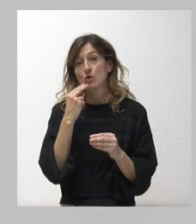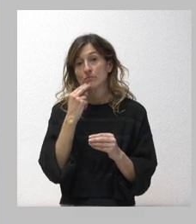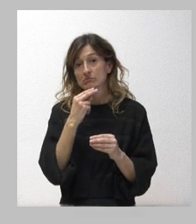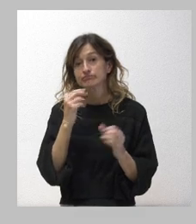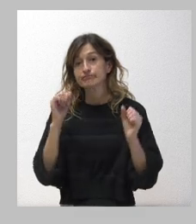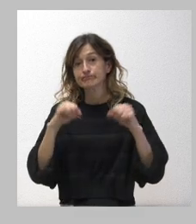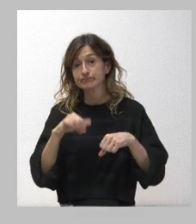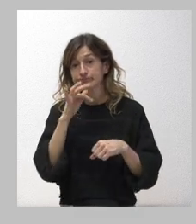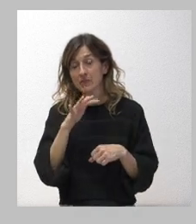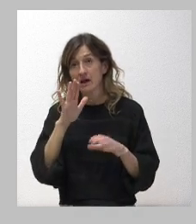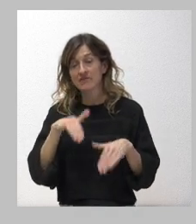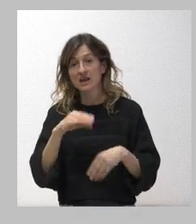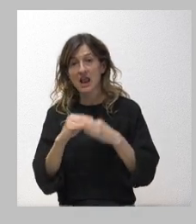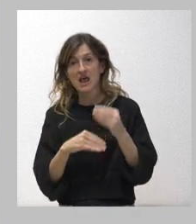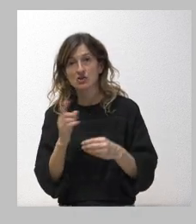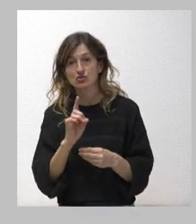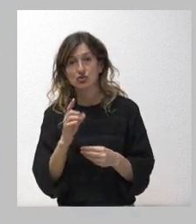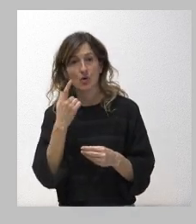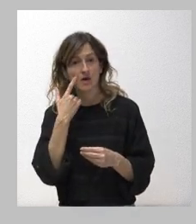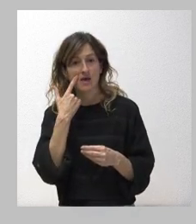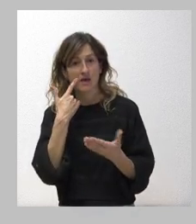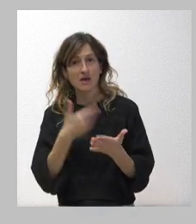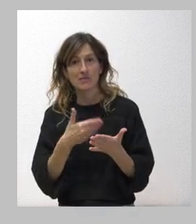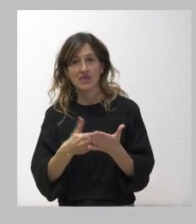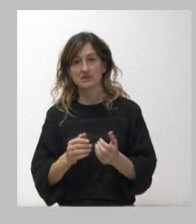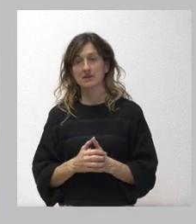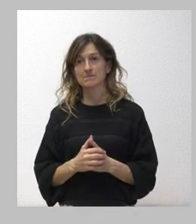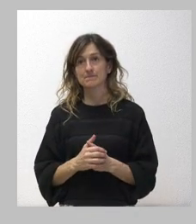ejecutando en casos tan evidentes como este. Pero es que, además,